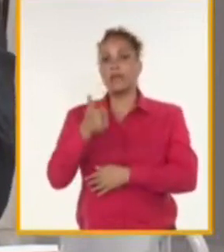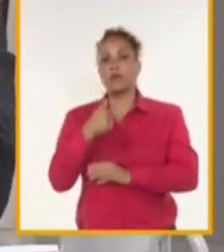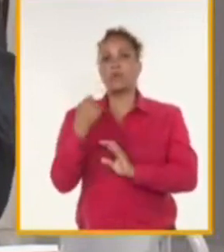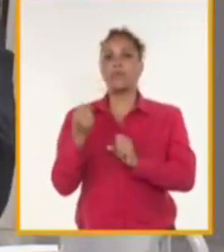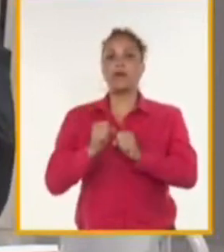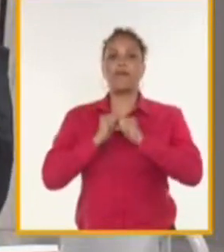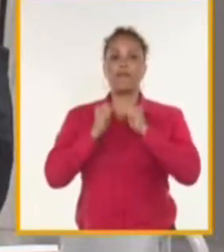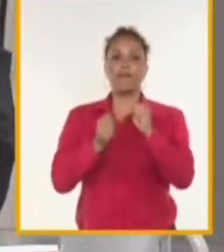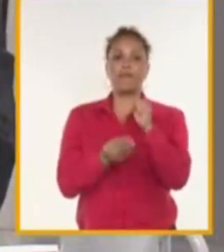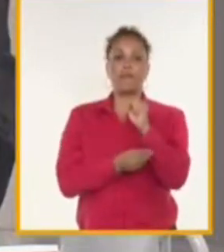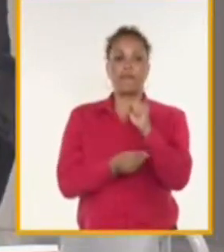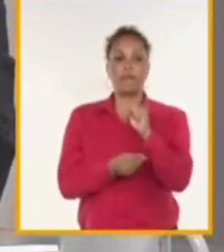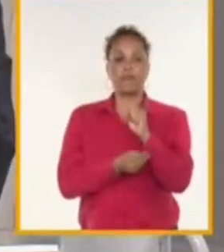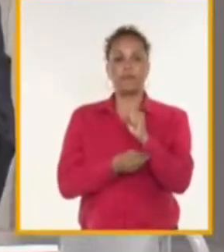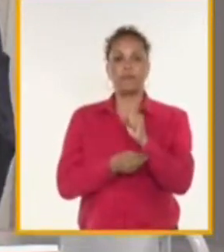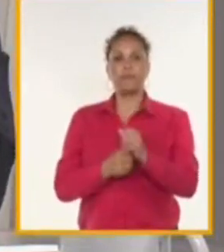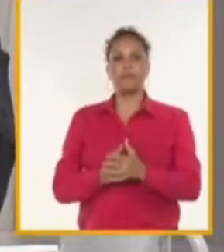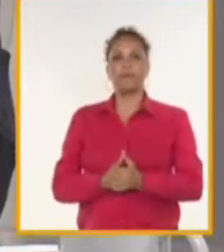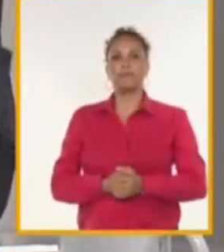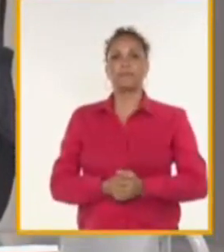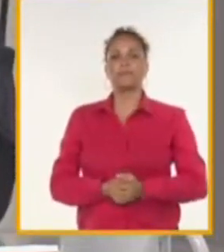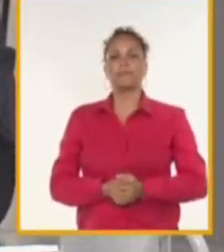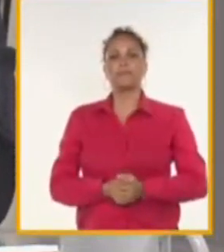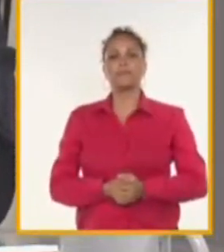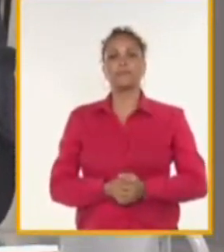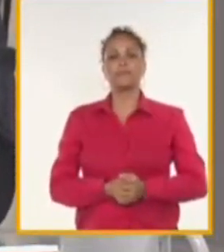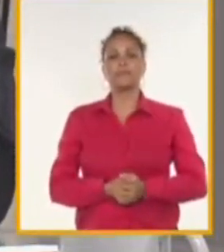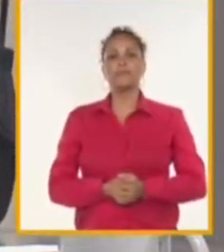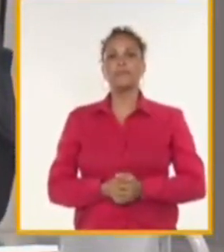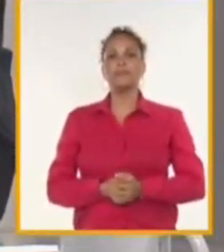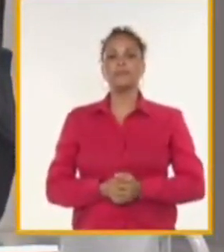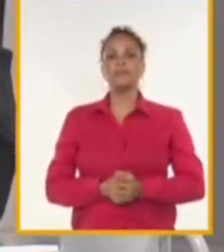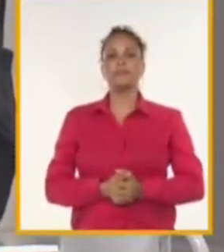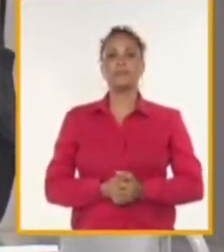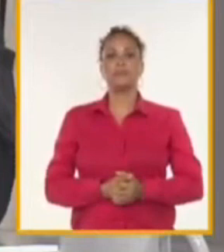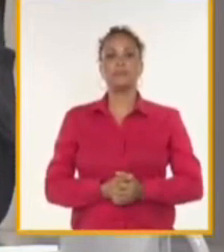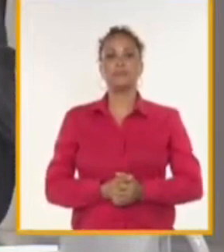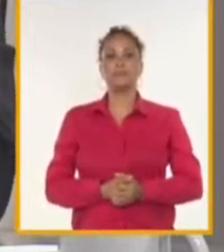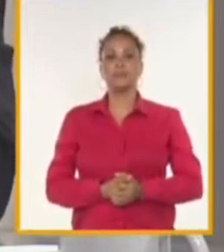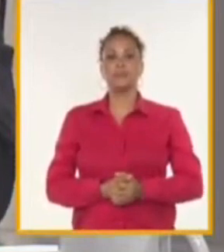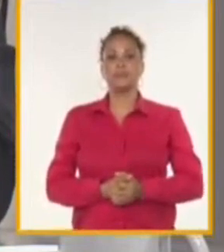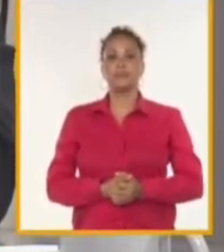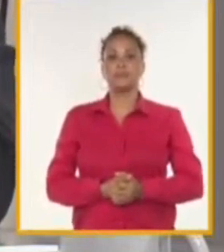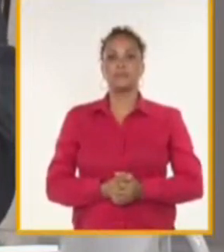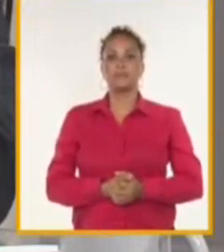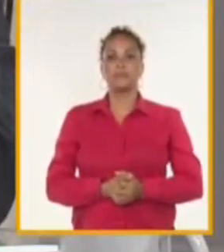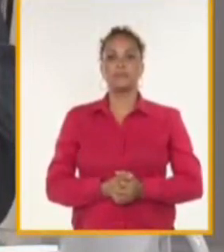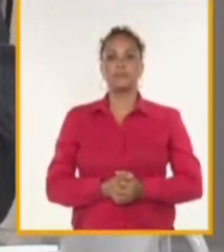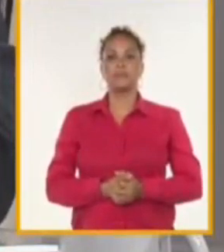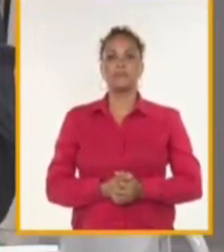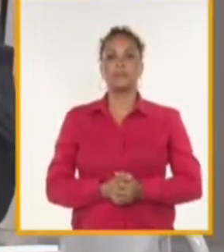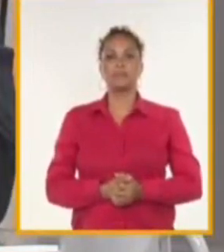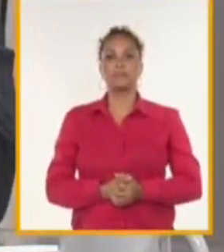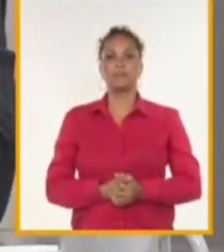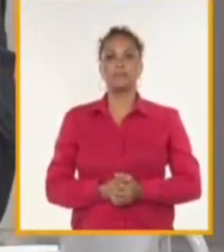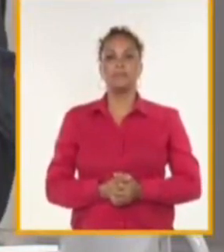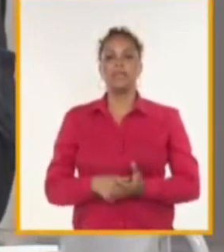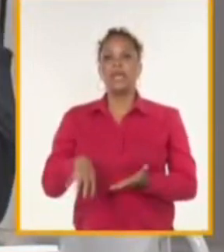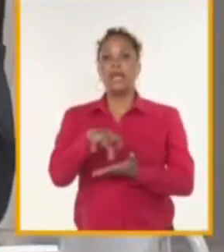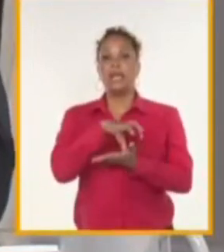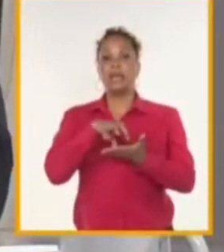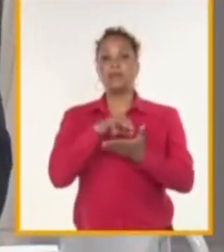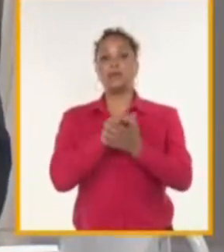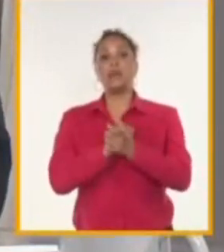en función del desarrollo del resto de la economía nacional. La zona no escapa a las tensiones,